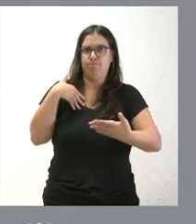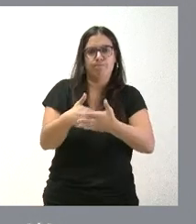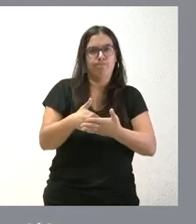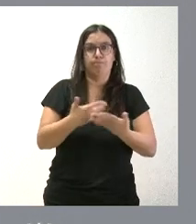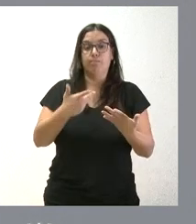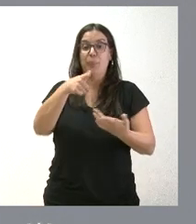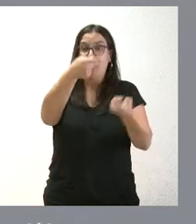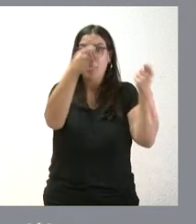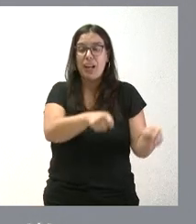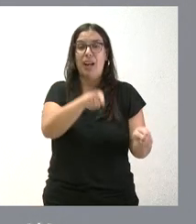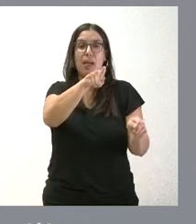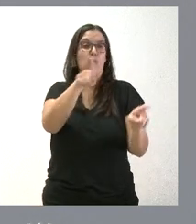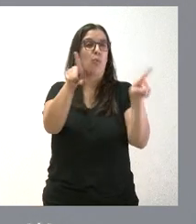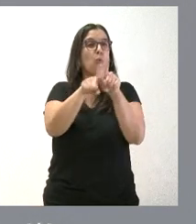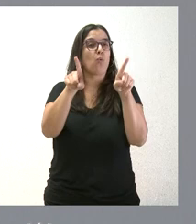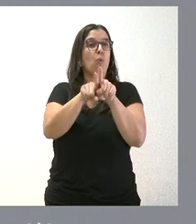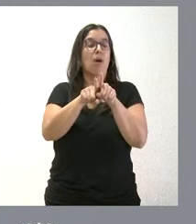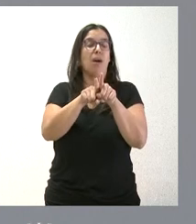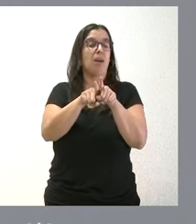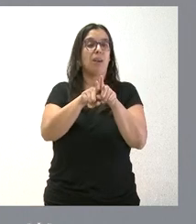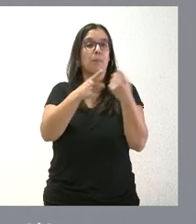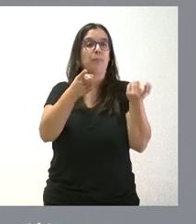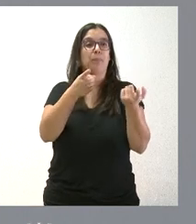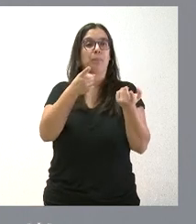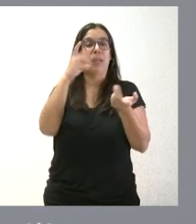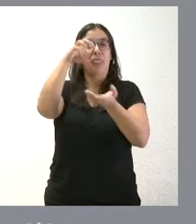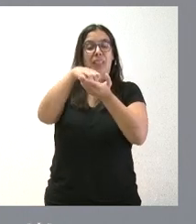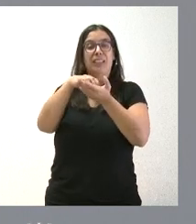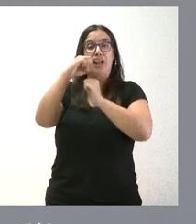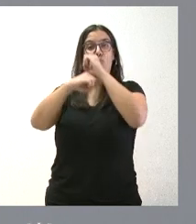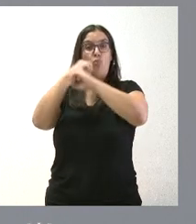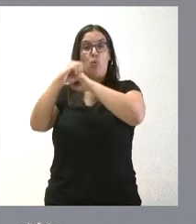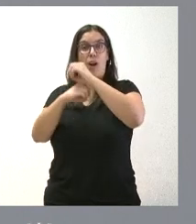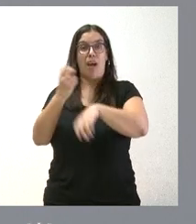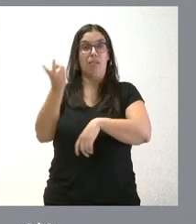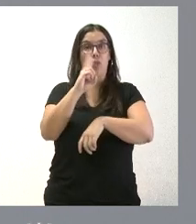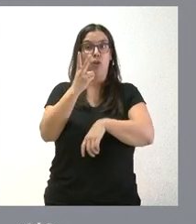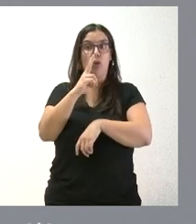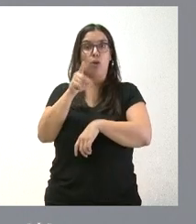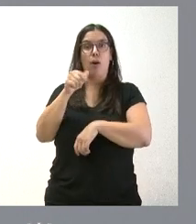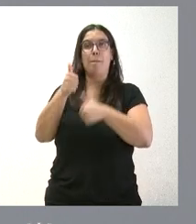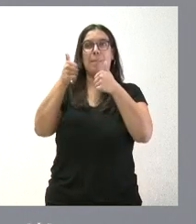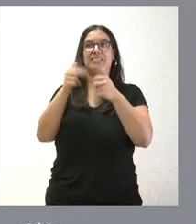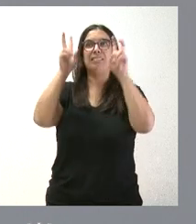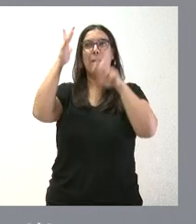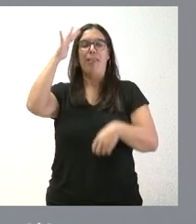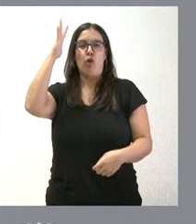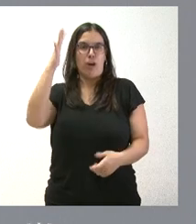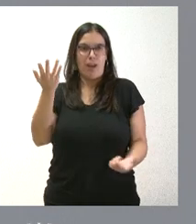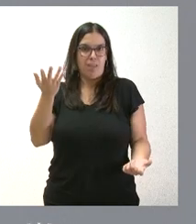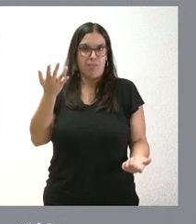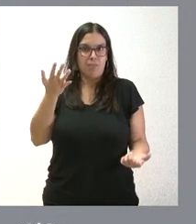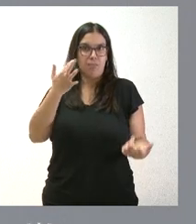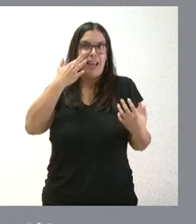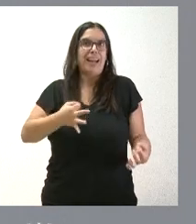aquel cierre, igual que el cierre de la central nuclear, pues fue un cierre más ideológico que práctico y que